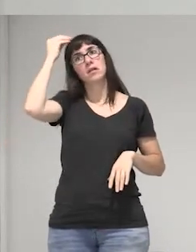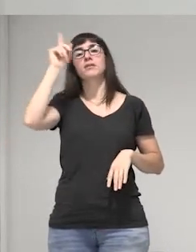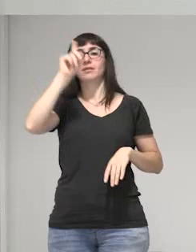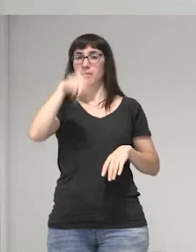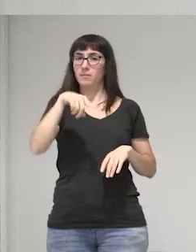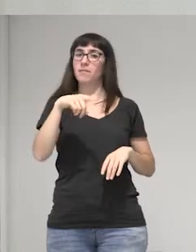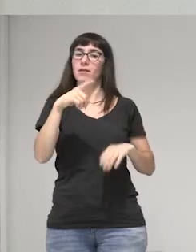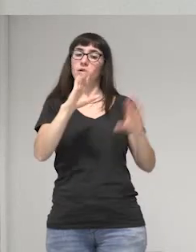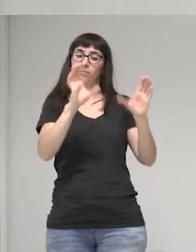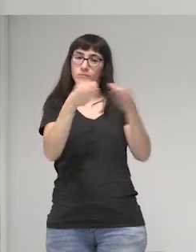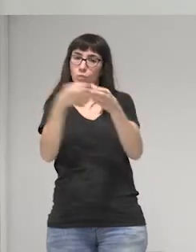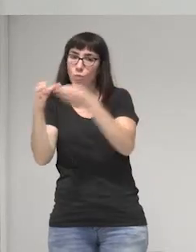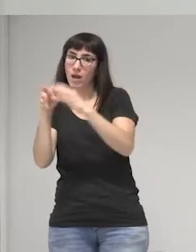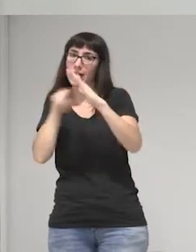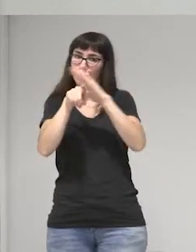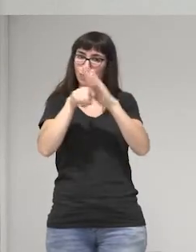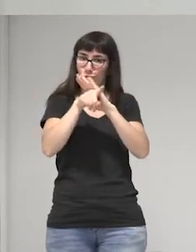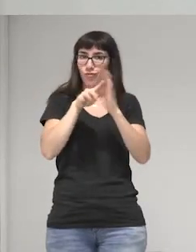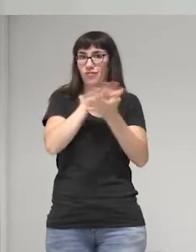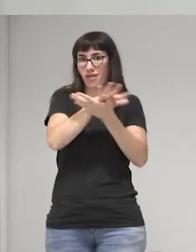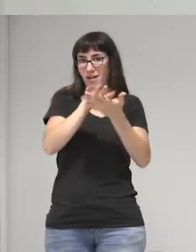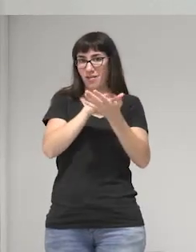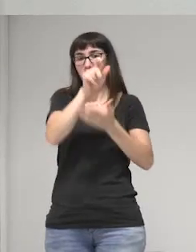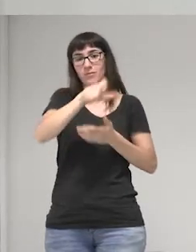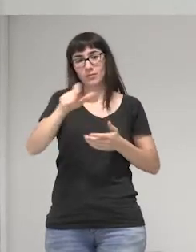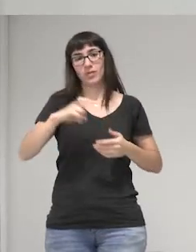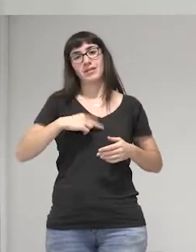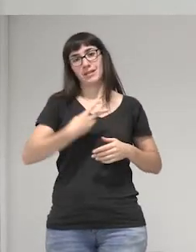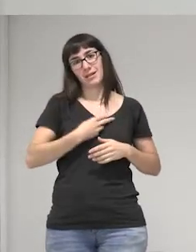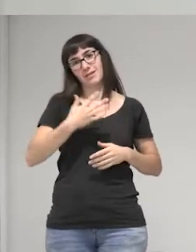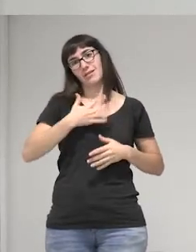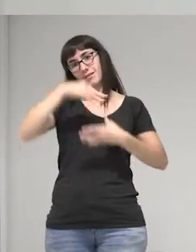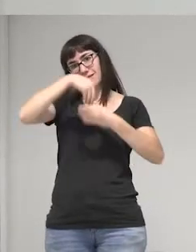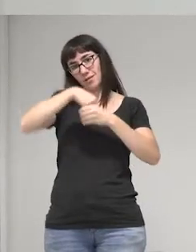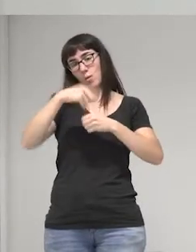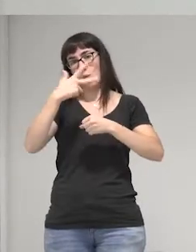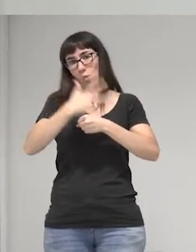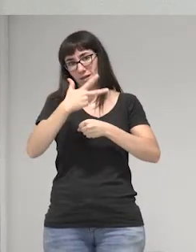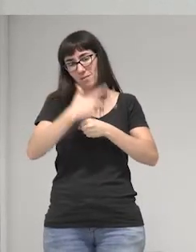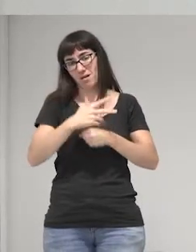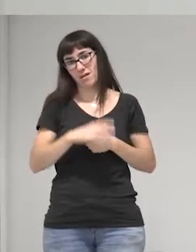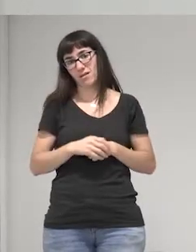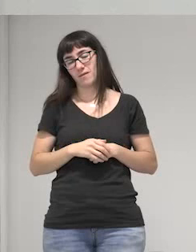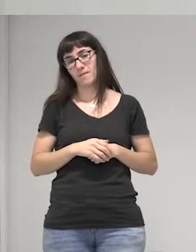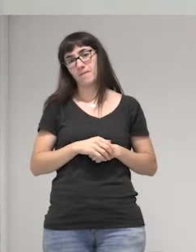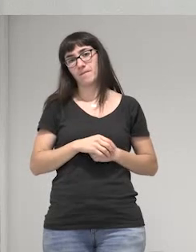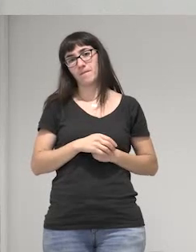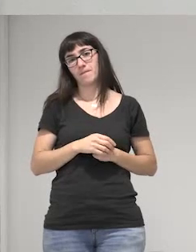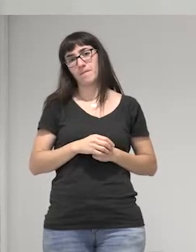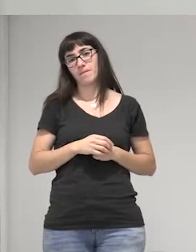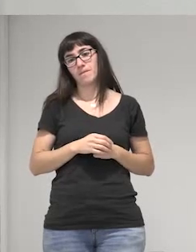gestión comunitaria de las personas trans en Guatemala fue así como